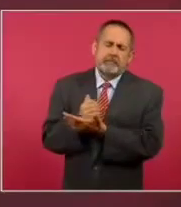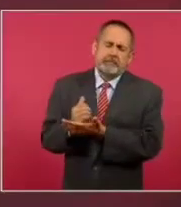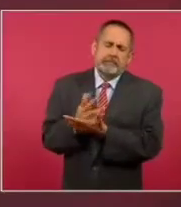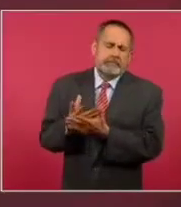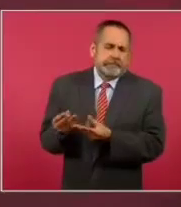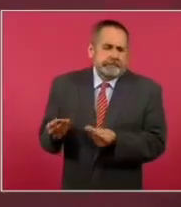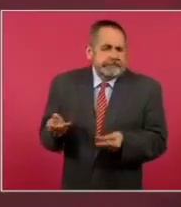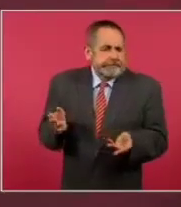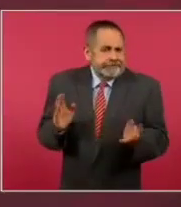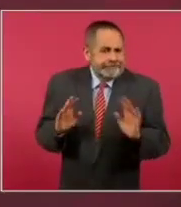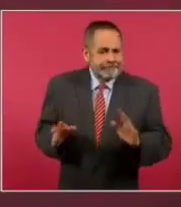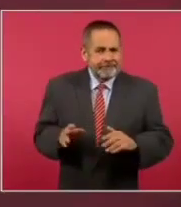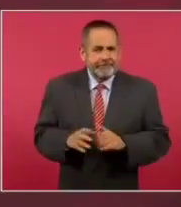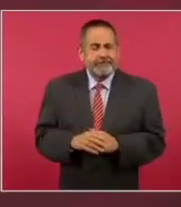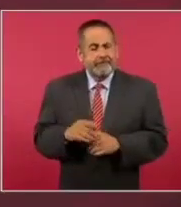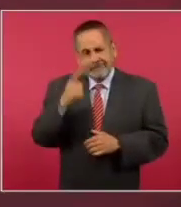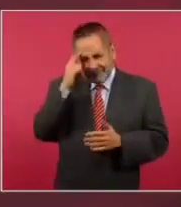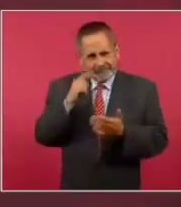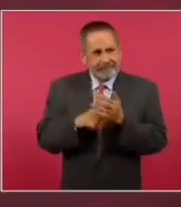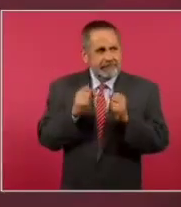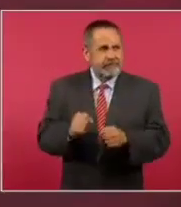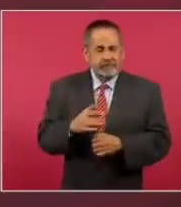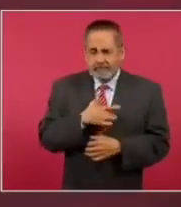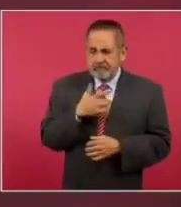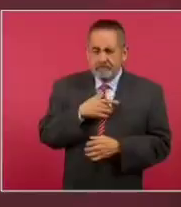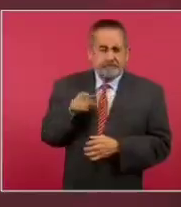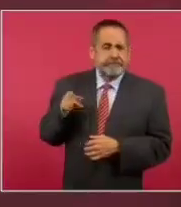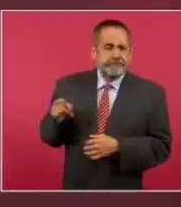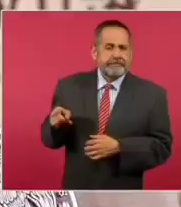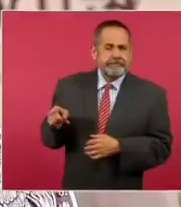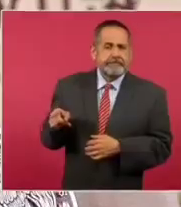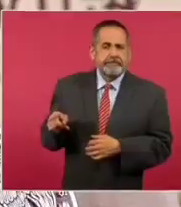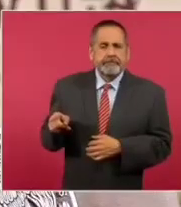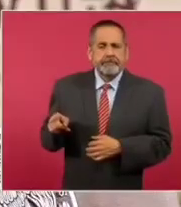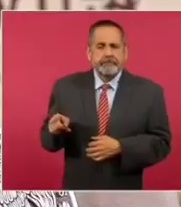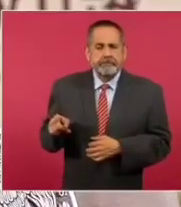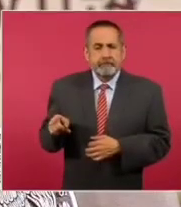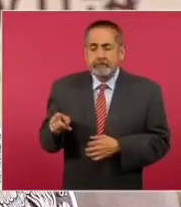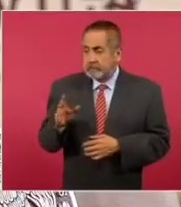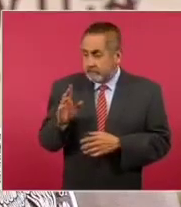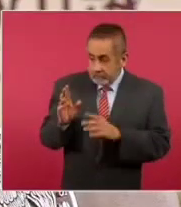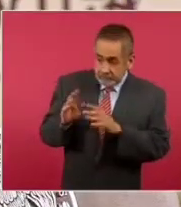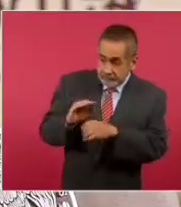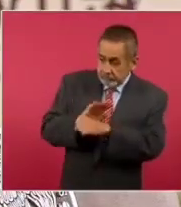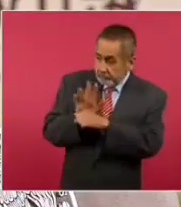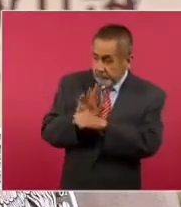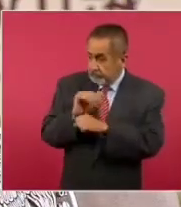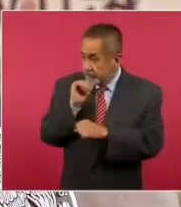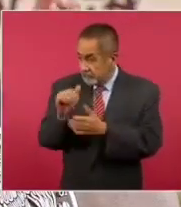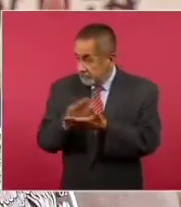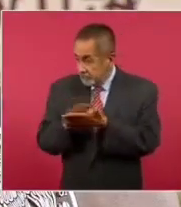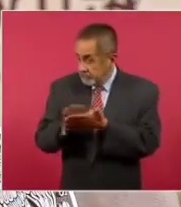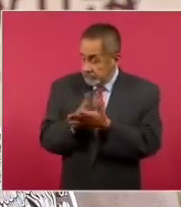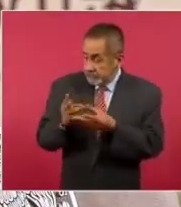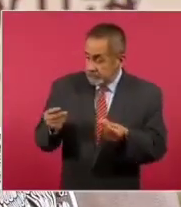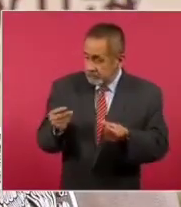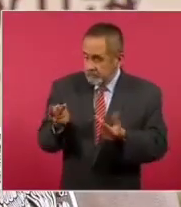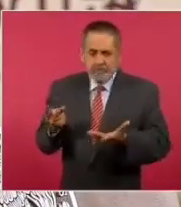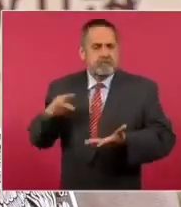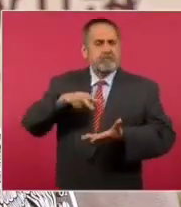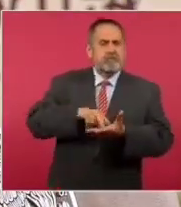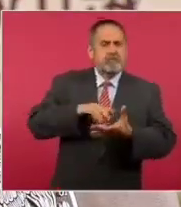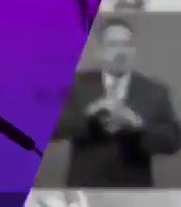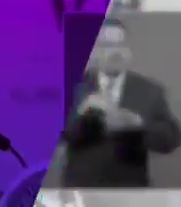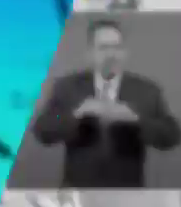seguramente una vez que resulte negativo el análisis, pues ya estará